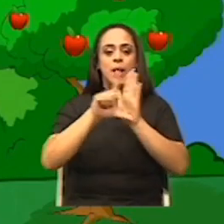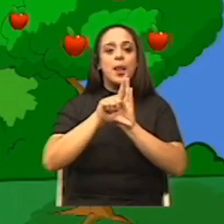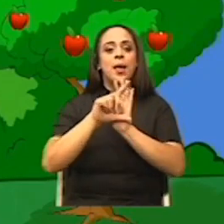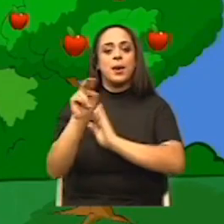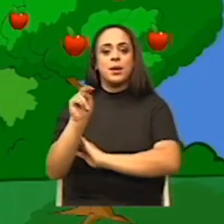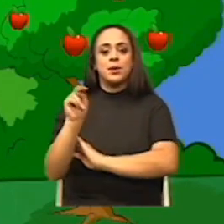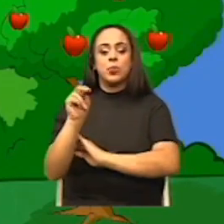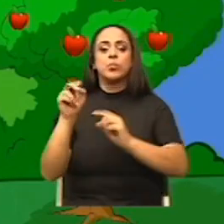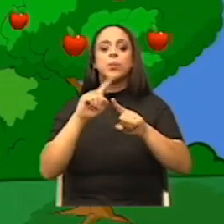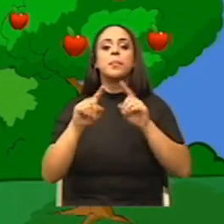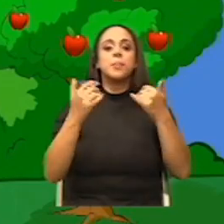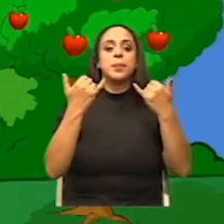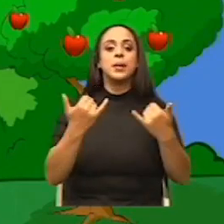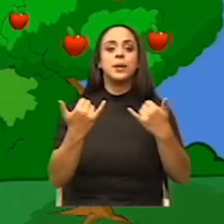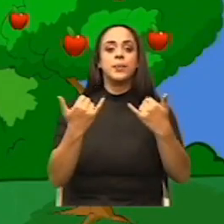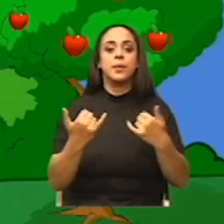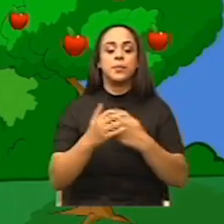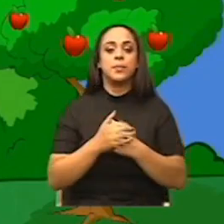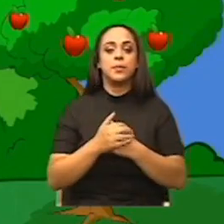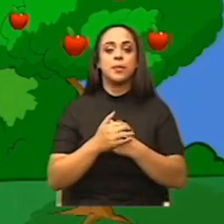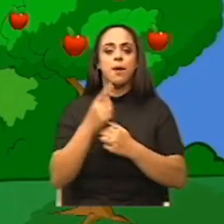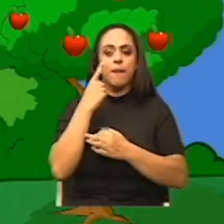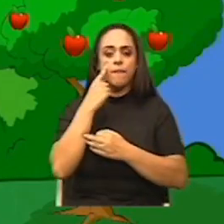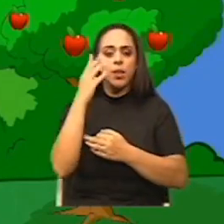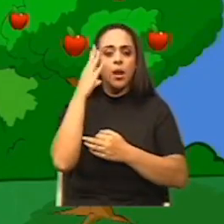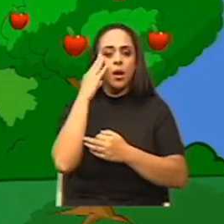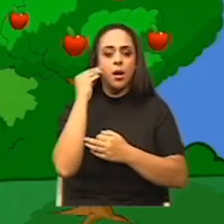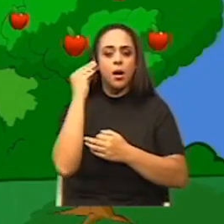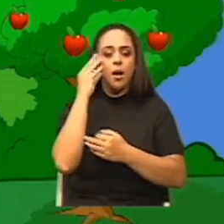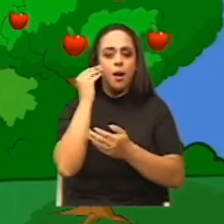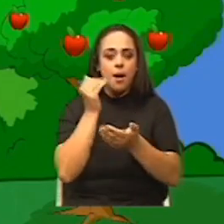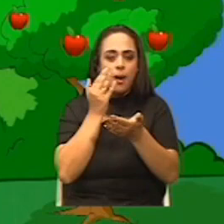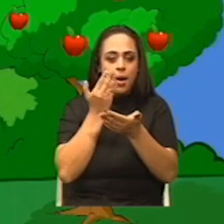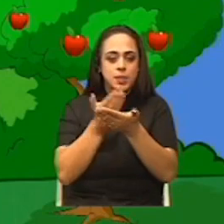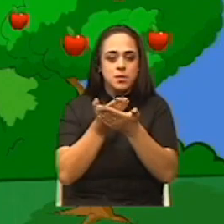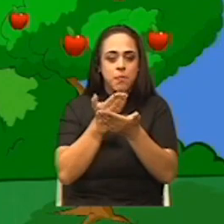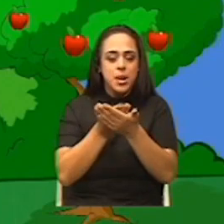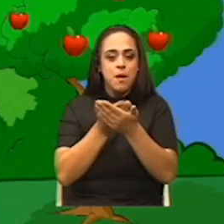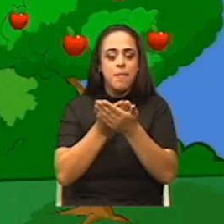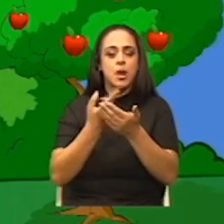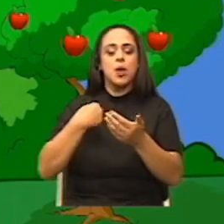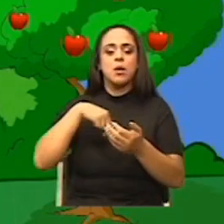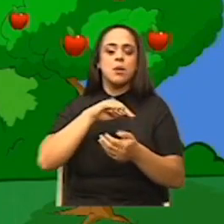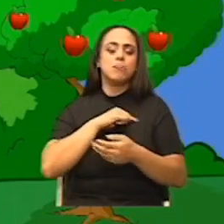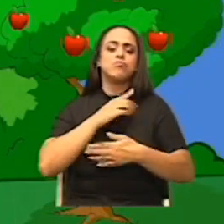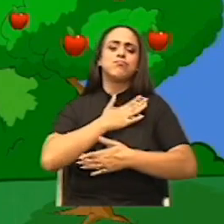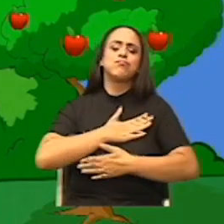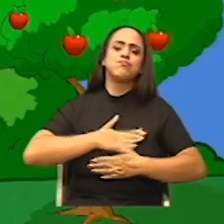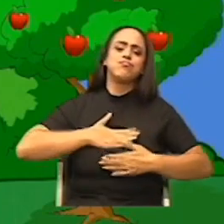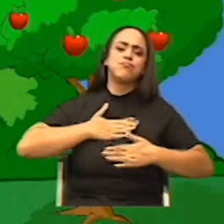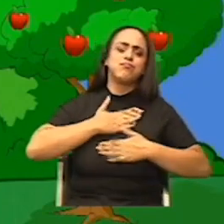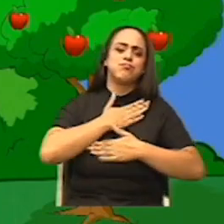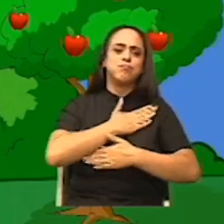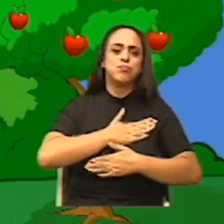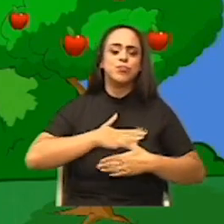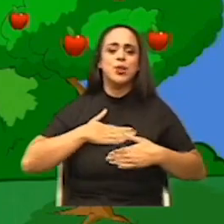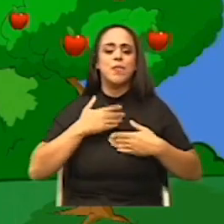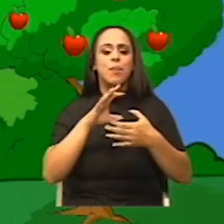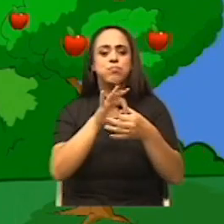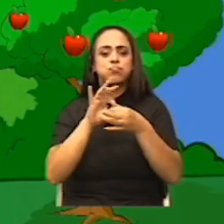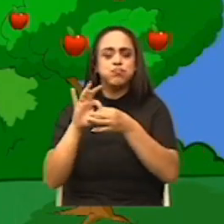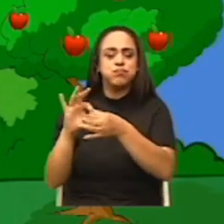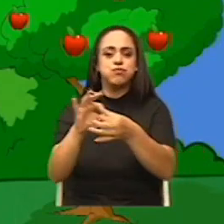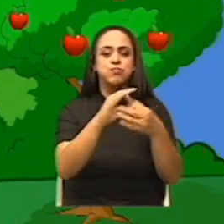ahora, ¿qué tal si vemos un experimento que nos va a divertir y nos va a enseñar a relacionar